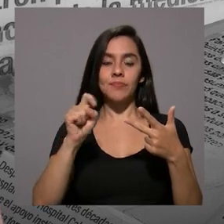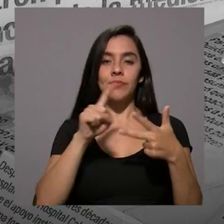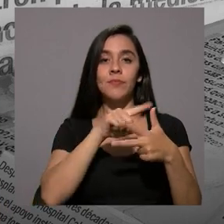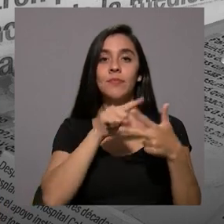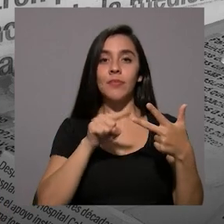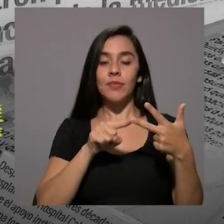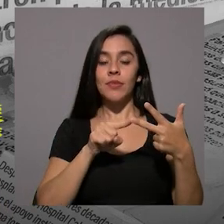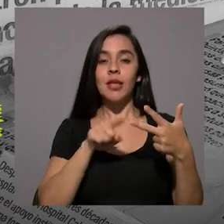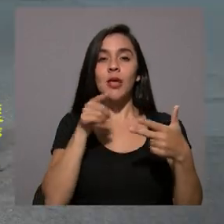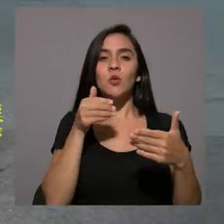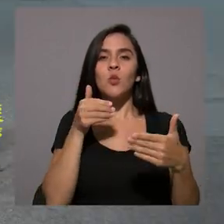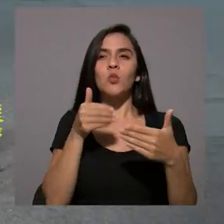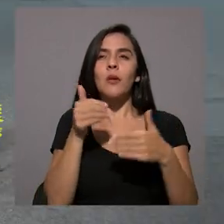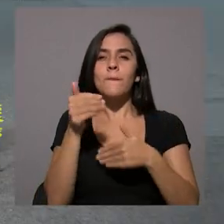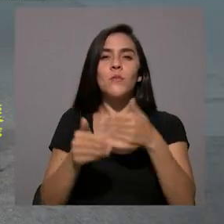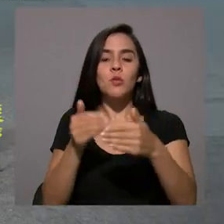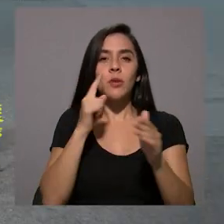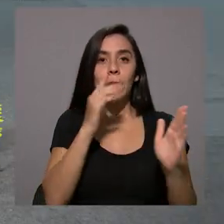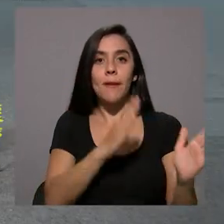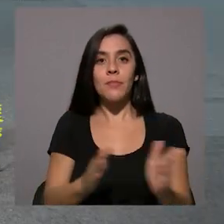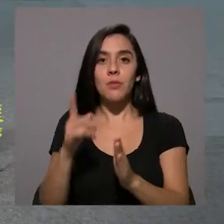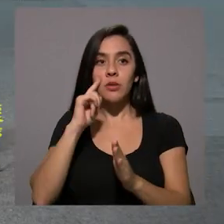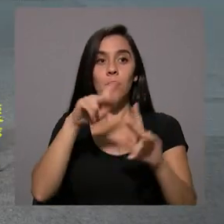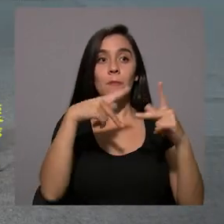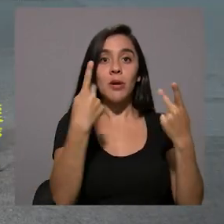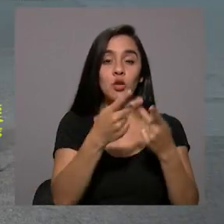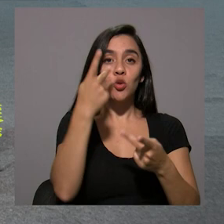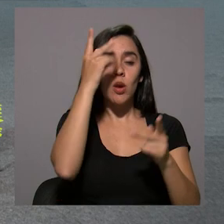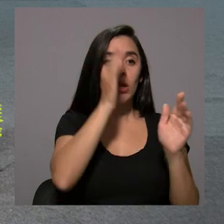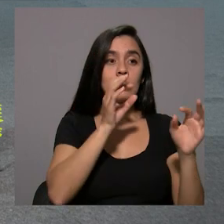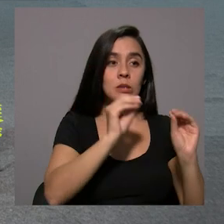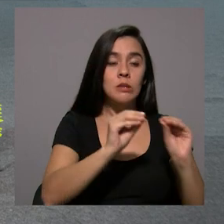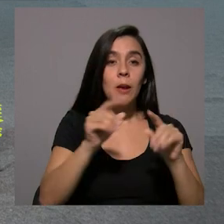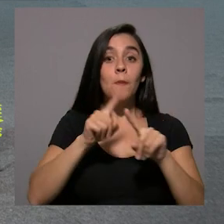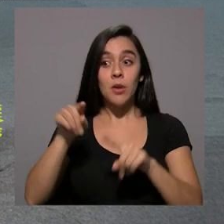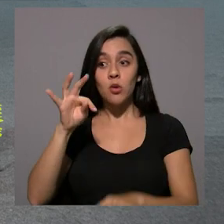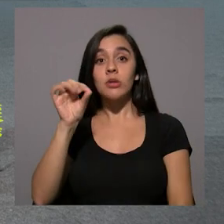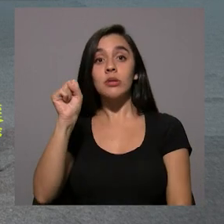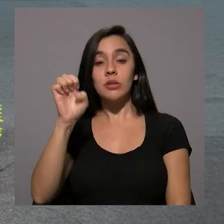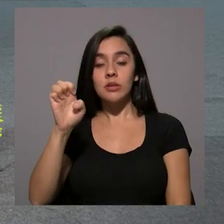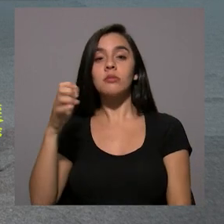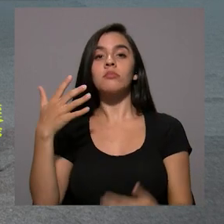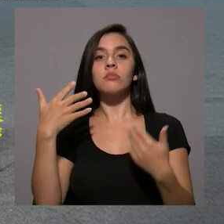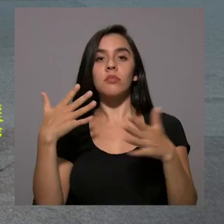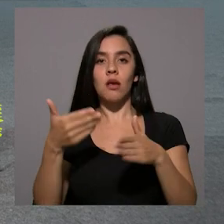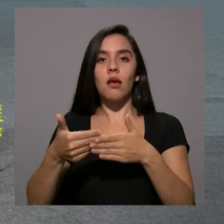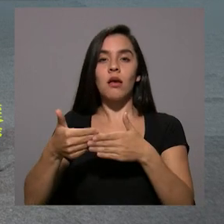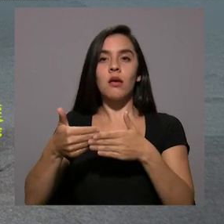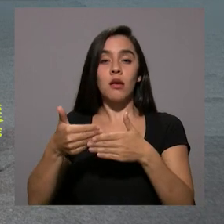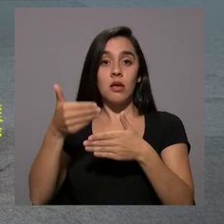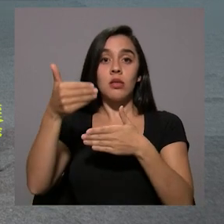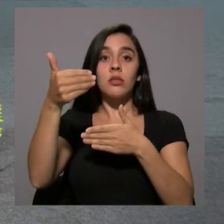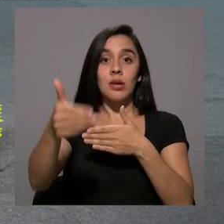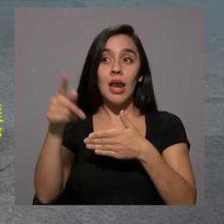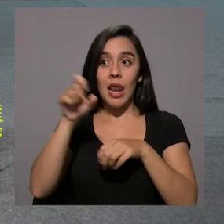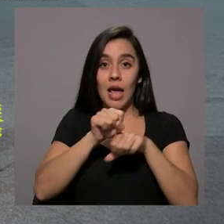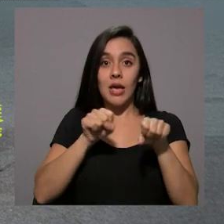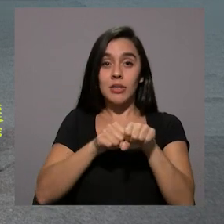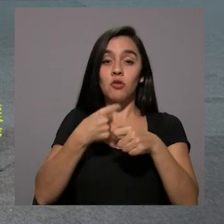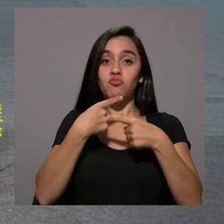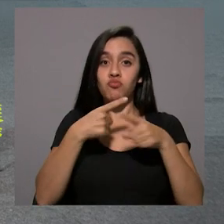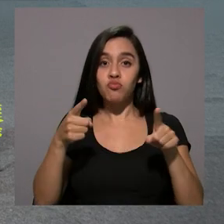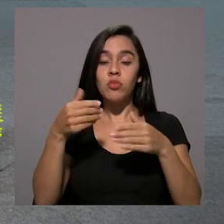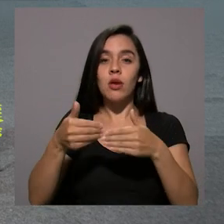ya muy cercano, digamos, el proceso de preparación de los partidos políticos, pero el tribunal dispuso, posteriormente, a lo que la sala